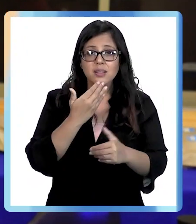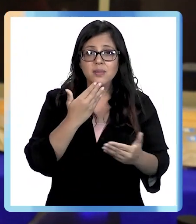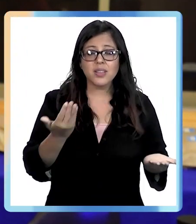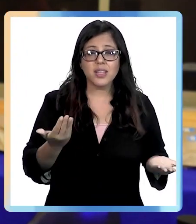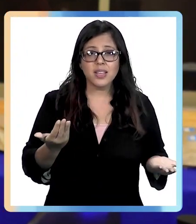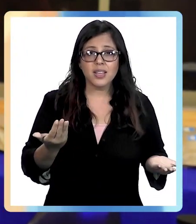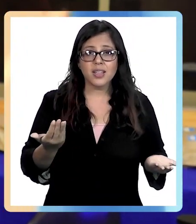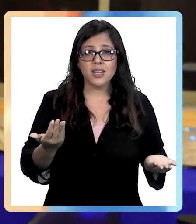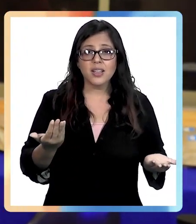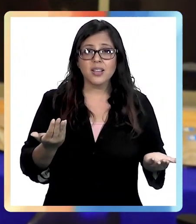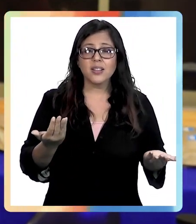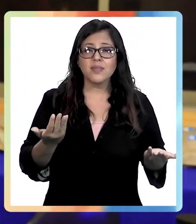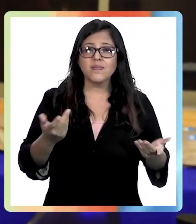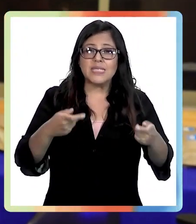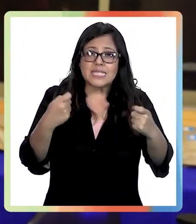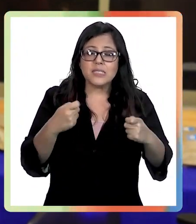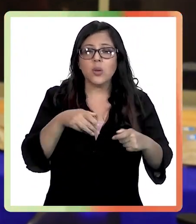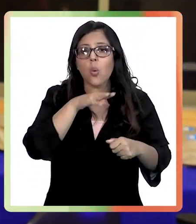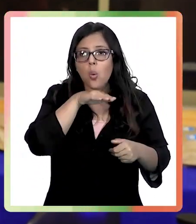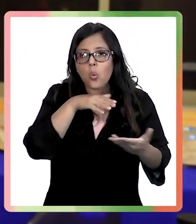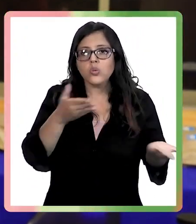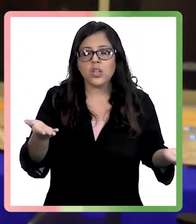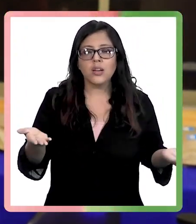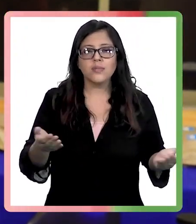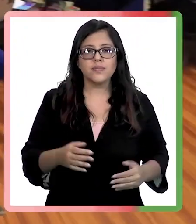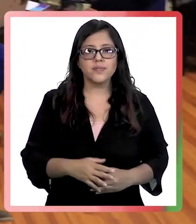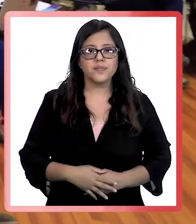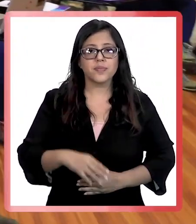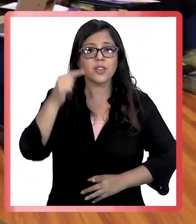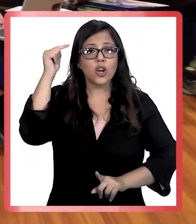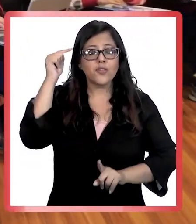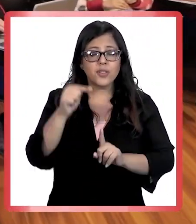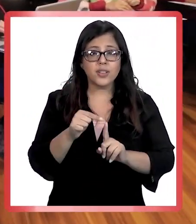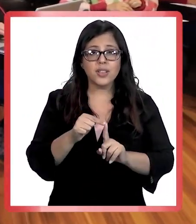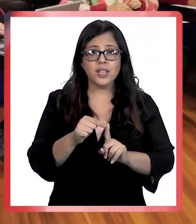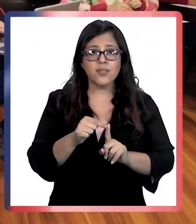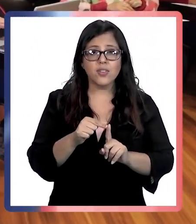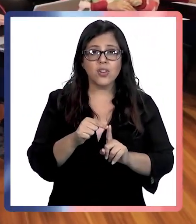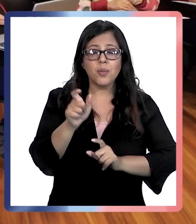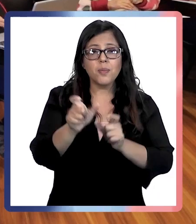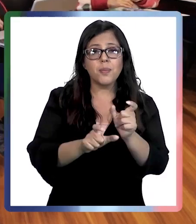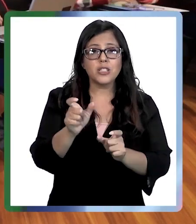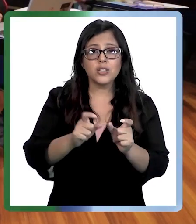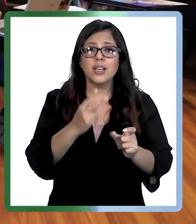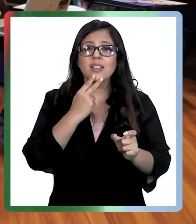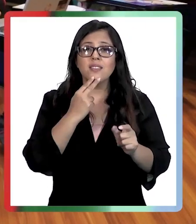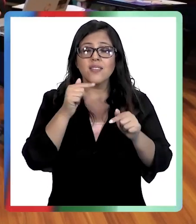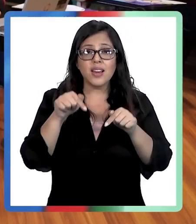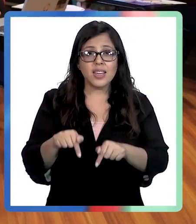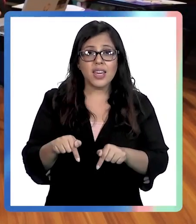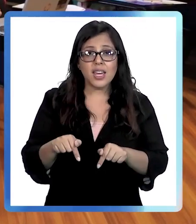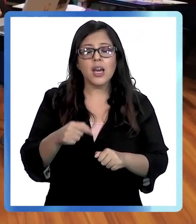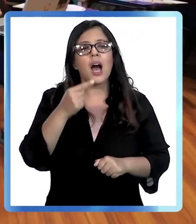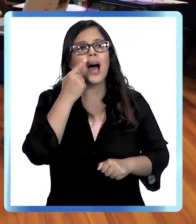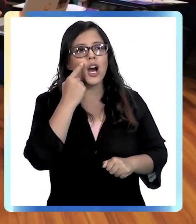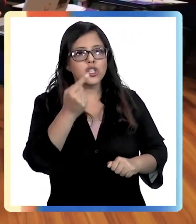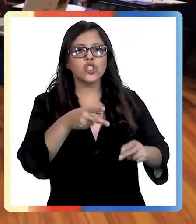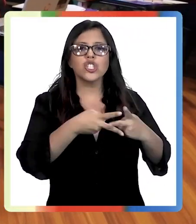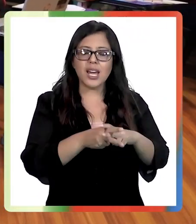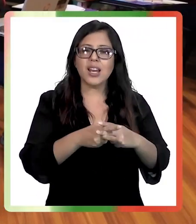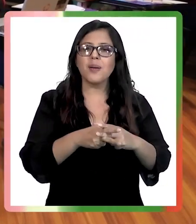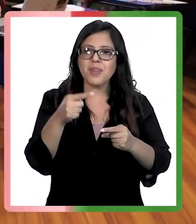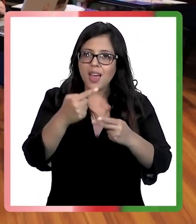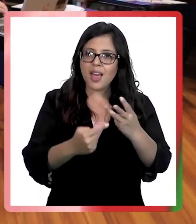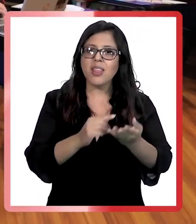tenemos que tratar de poder usarlo. Lo que buscamos era que los vecinos de Caimanes pudieran conocer